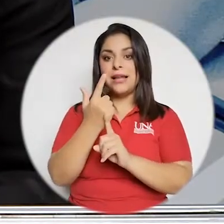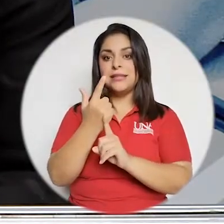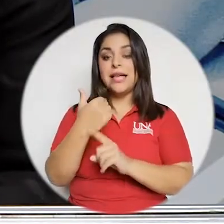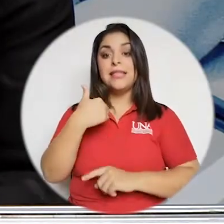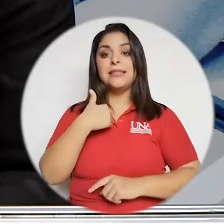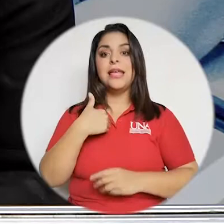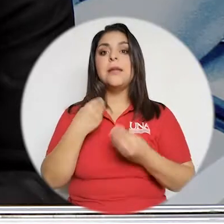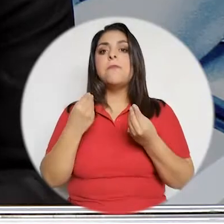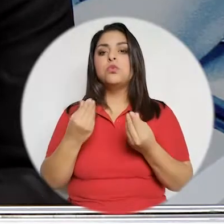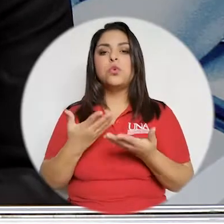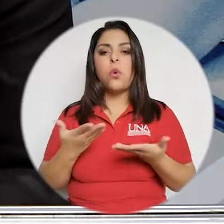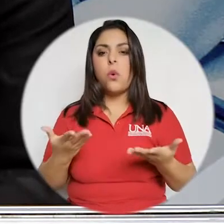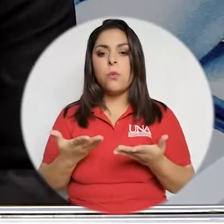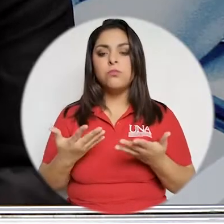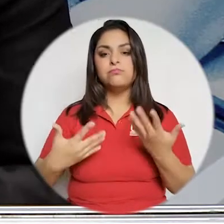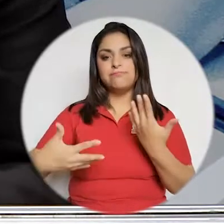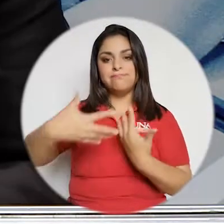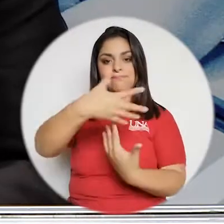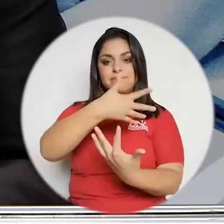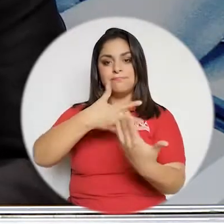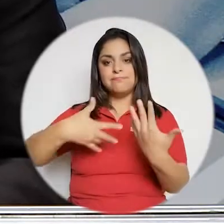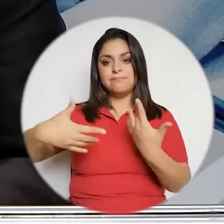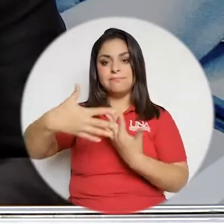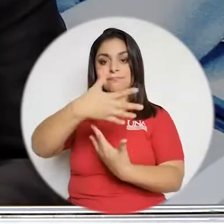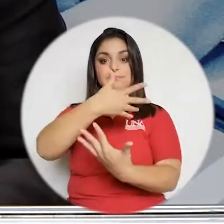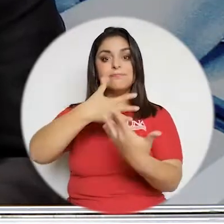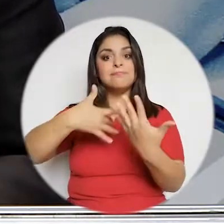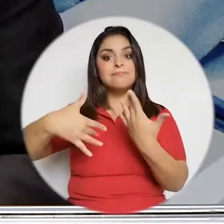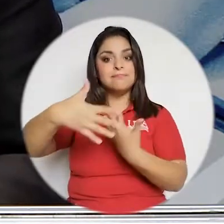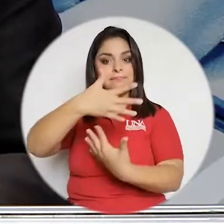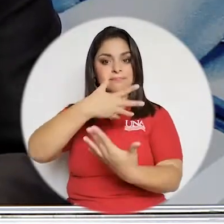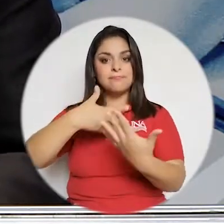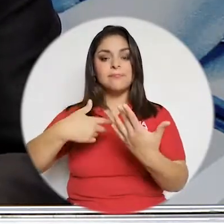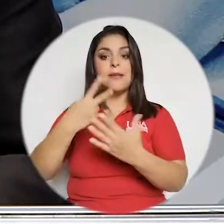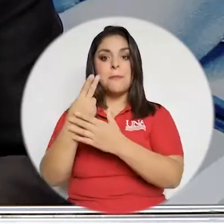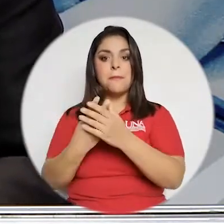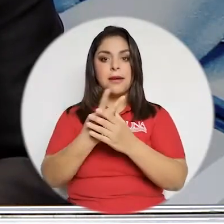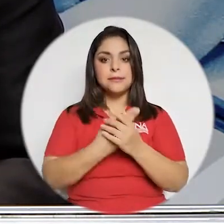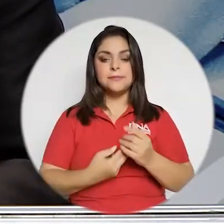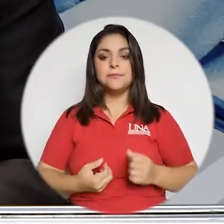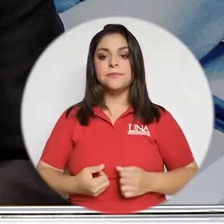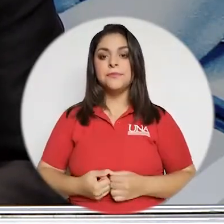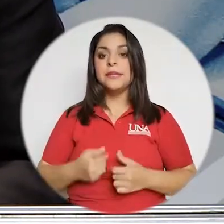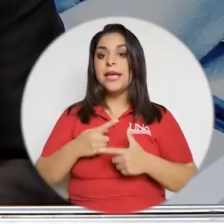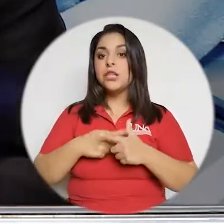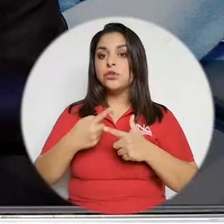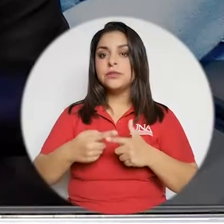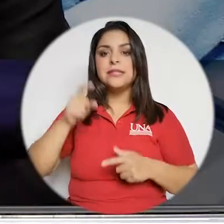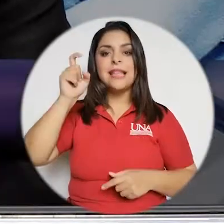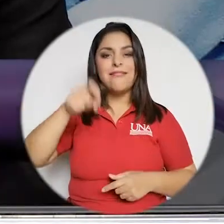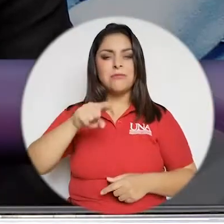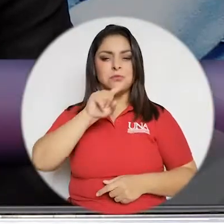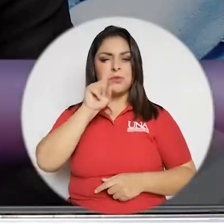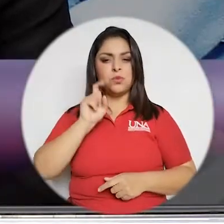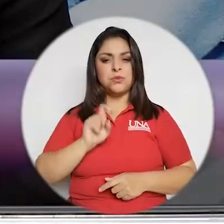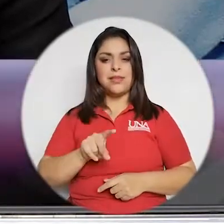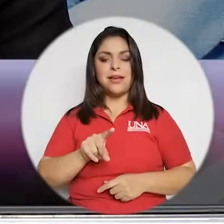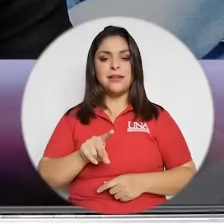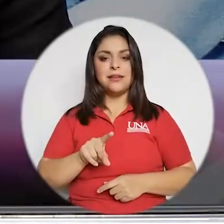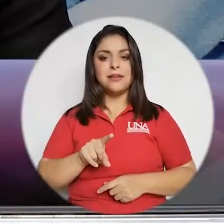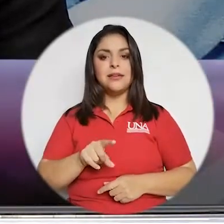habilidades sociales se adquieren mucho a través de la interacción y la interacción con padres. Entonces,